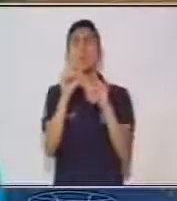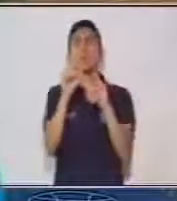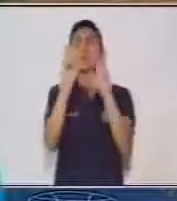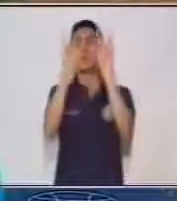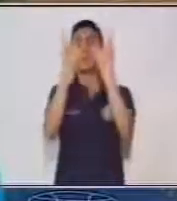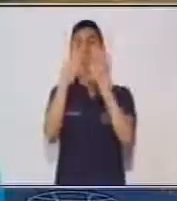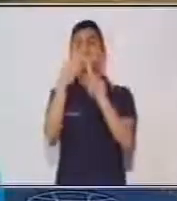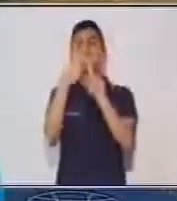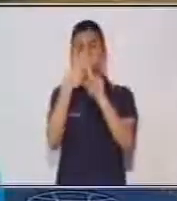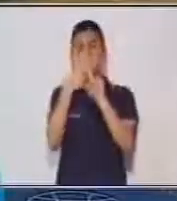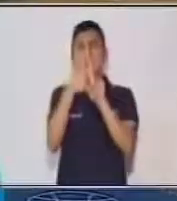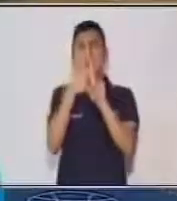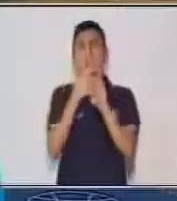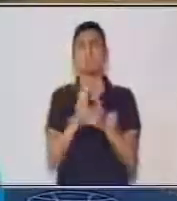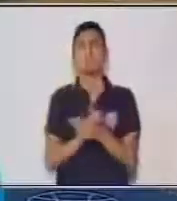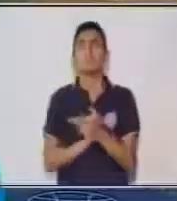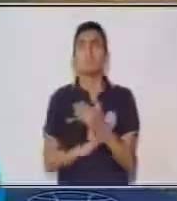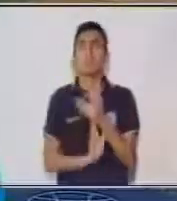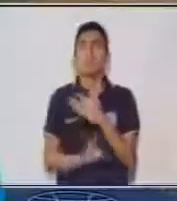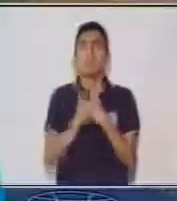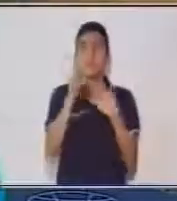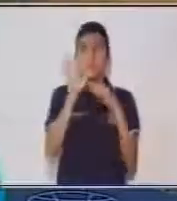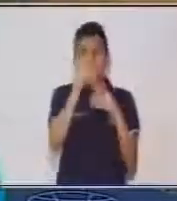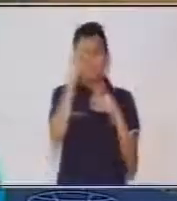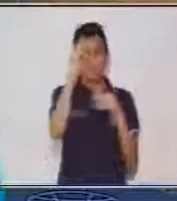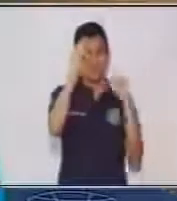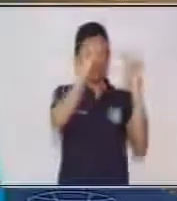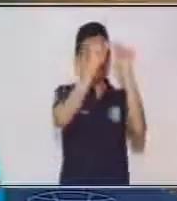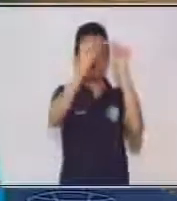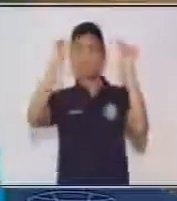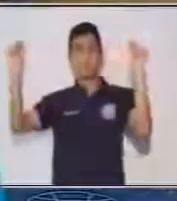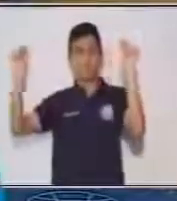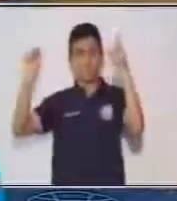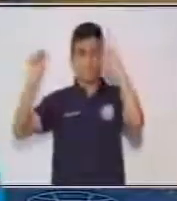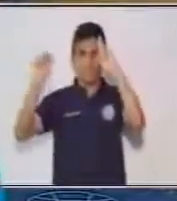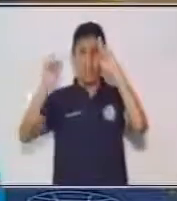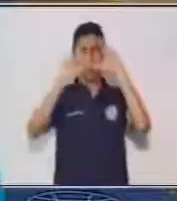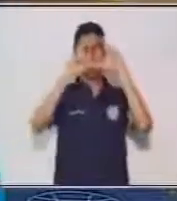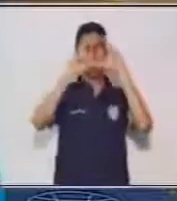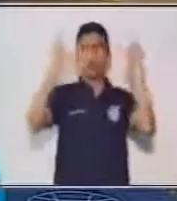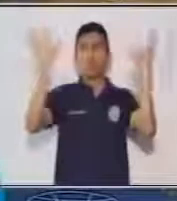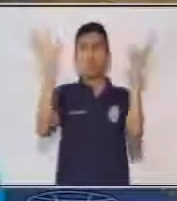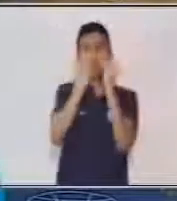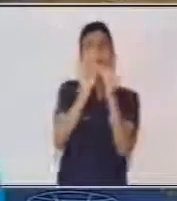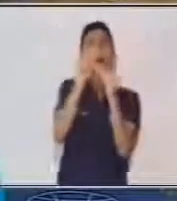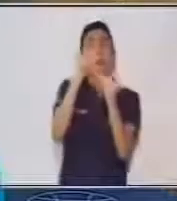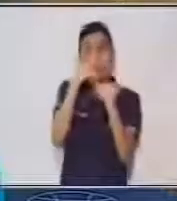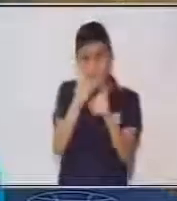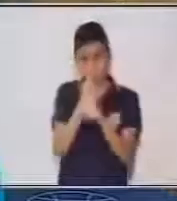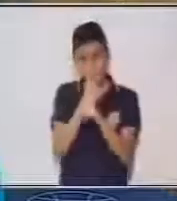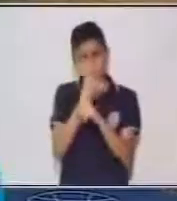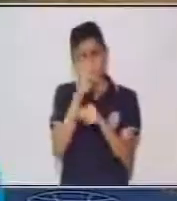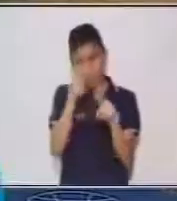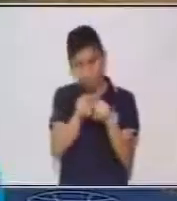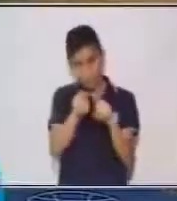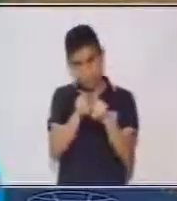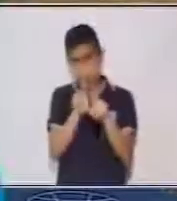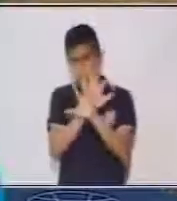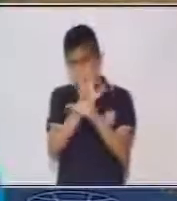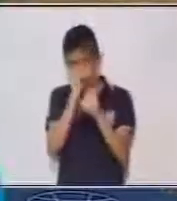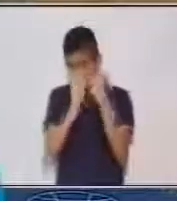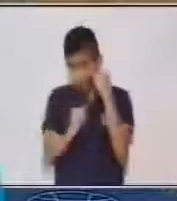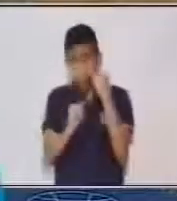suma, que es lo que nosotros aplicamos acá. Luego, nosotros nos vamos